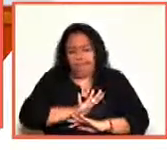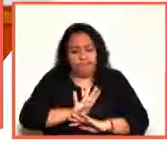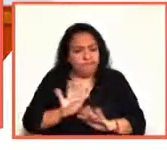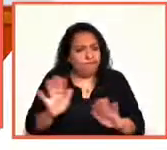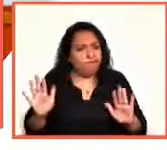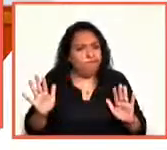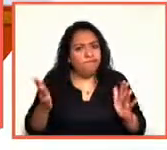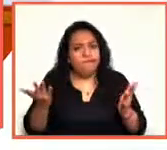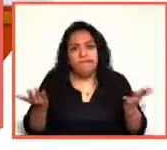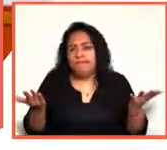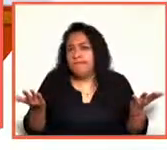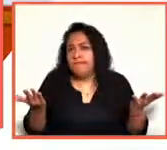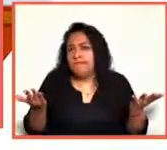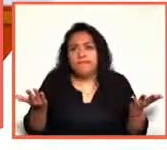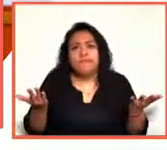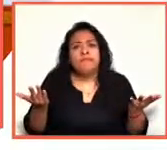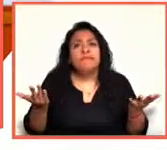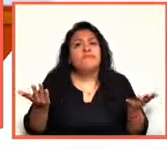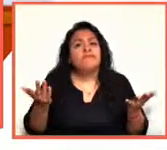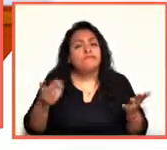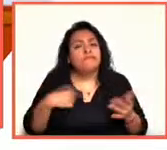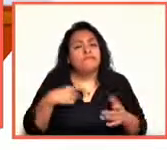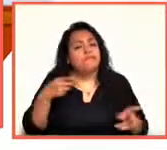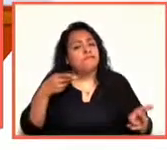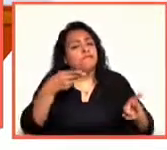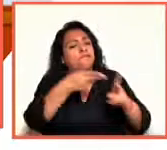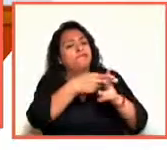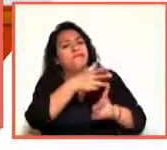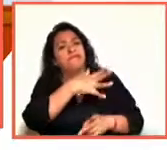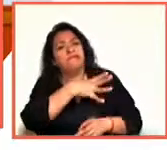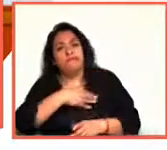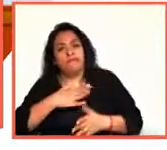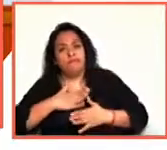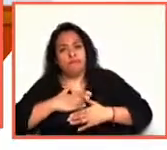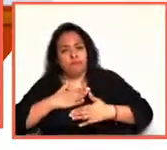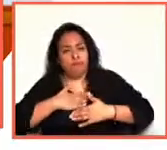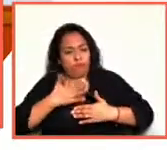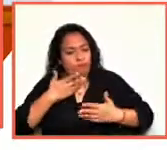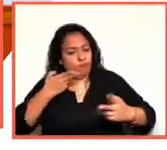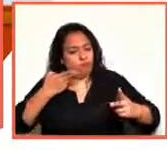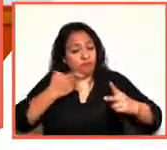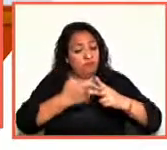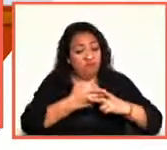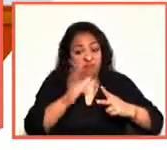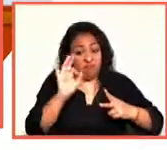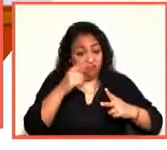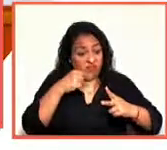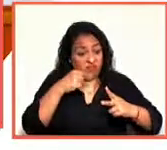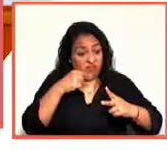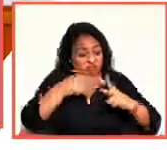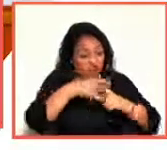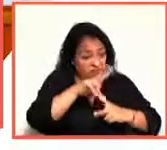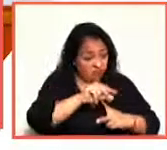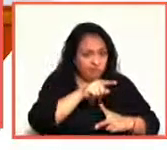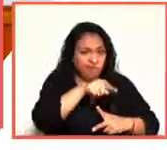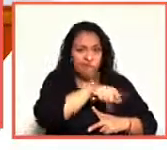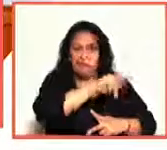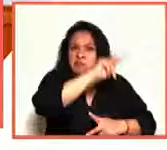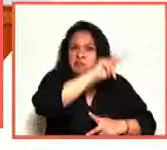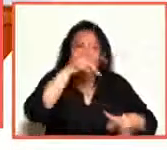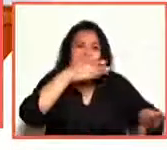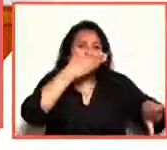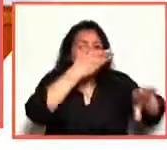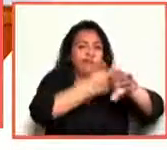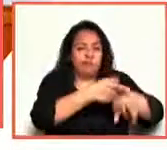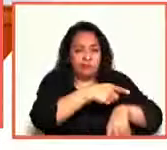más que darle ella a muerte a sus hijos, porque si no lo hace ella va a ser peor para ellos. Esta obra se puede ver